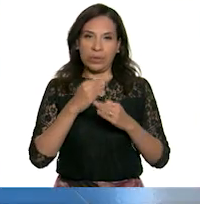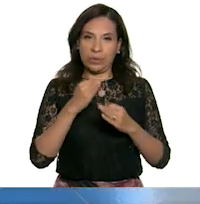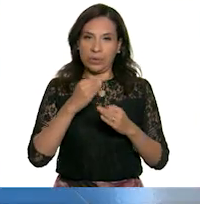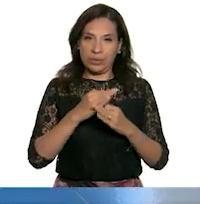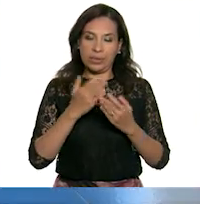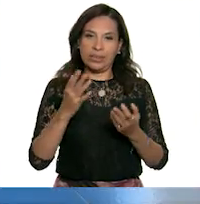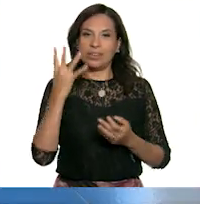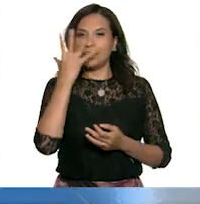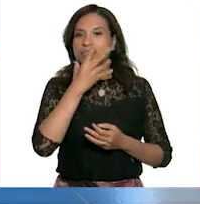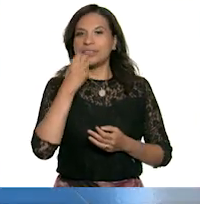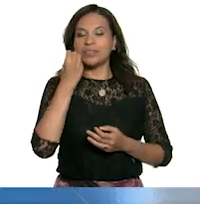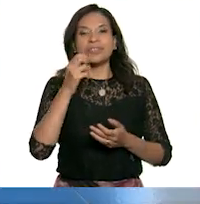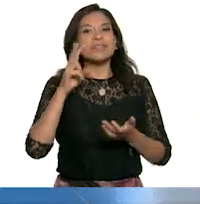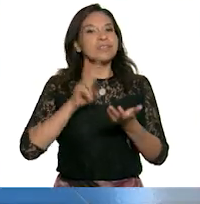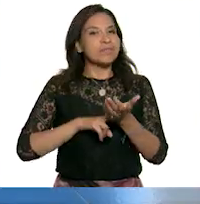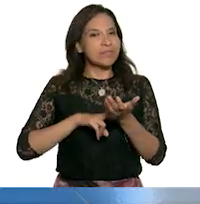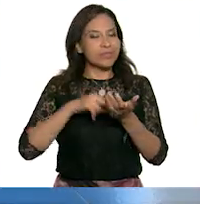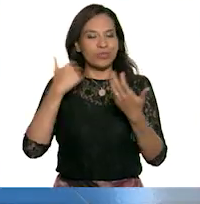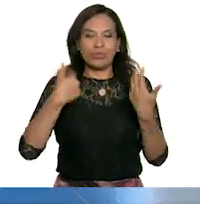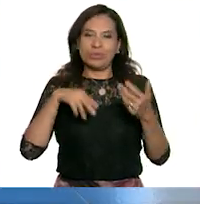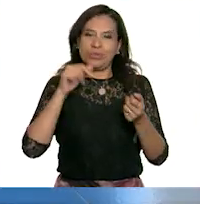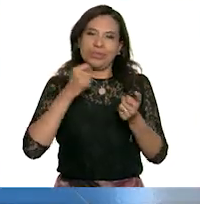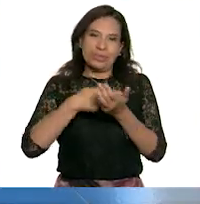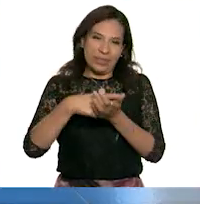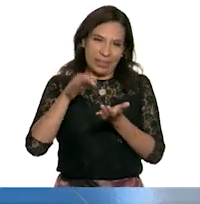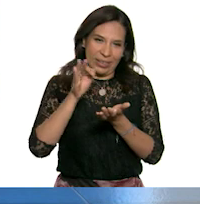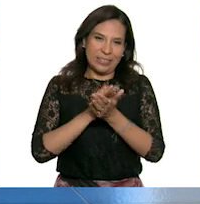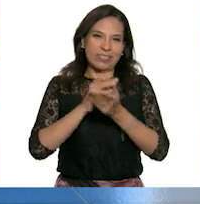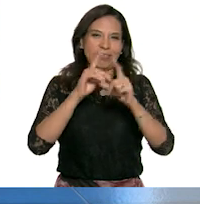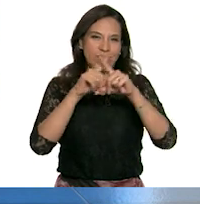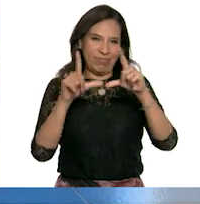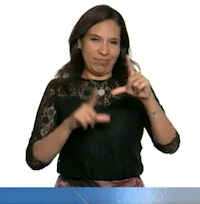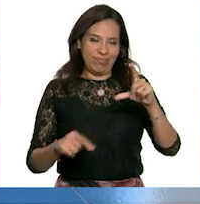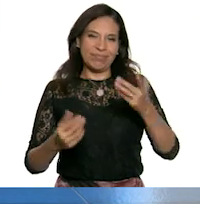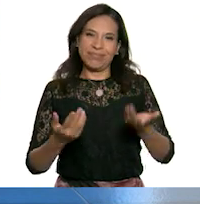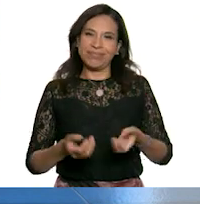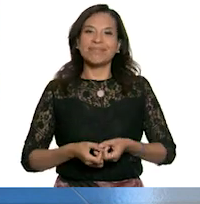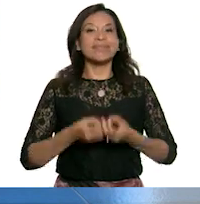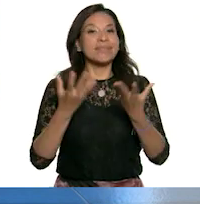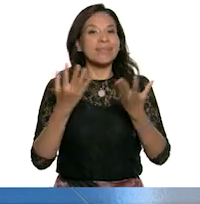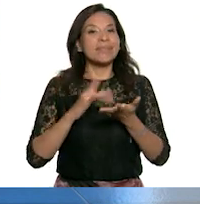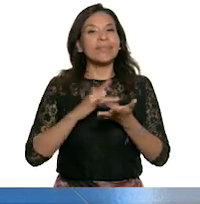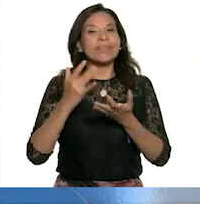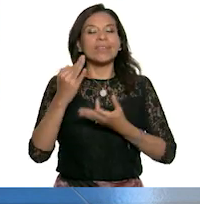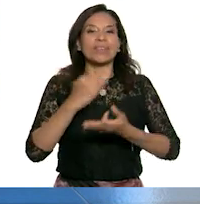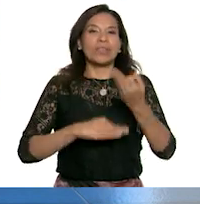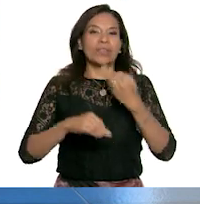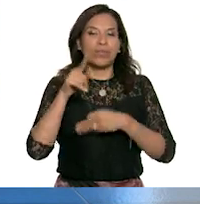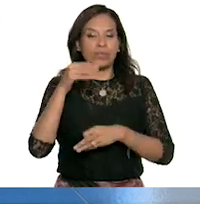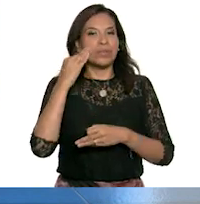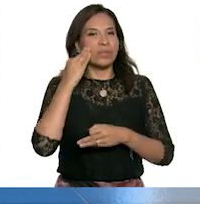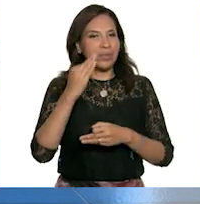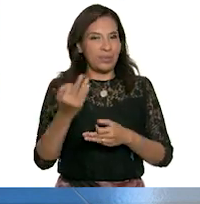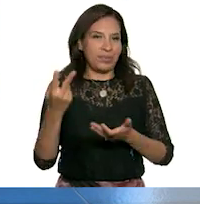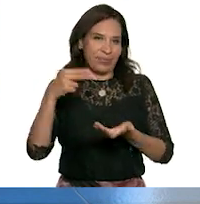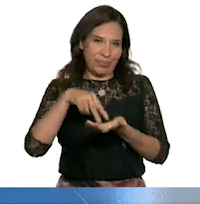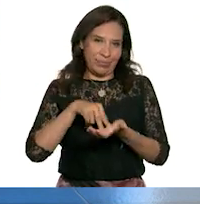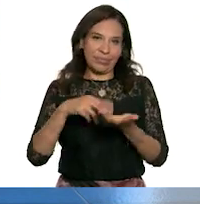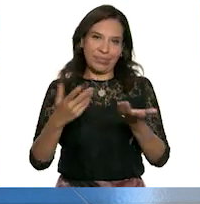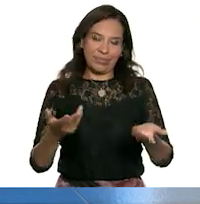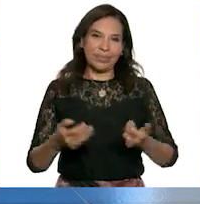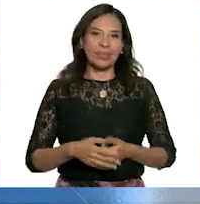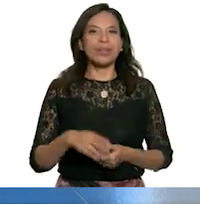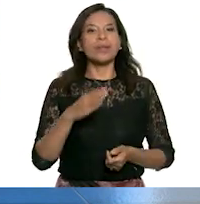en este hermoso y valiente país. ¡Sí! Claro. Gracias por todo tu tiempo, Panchito.